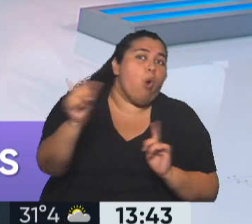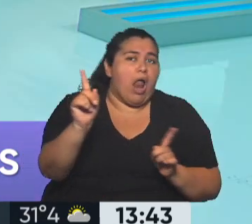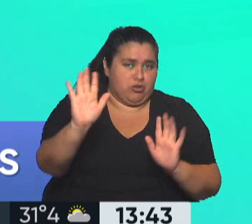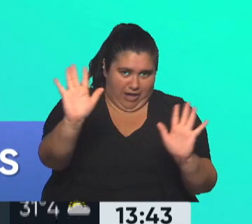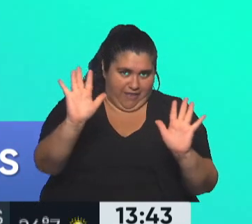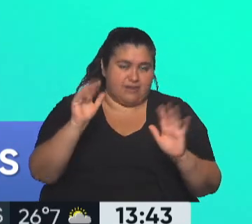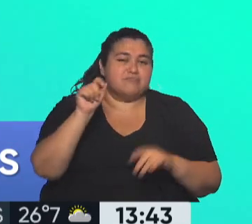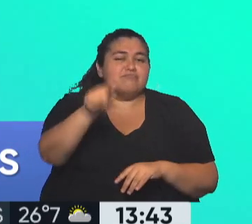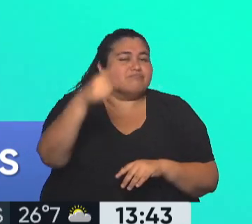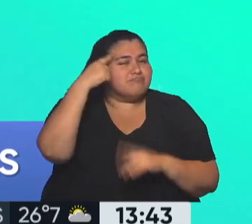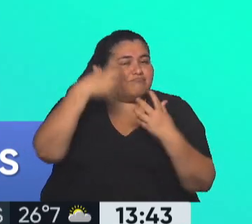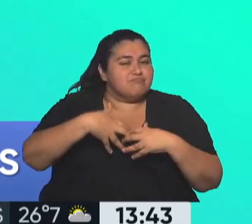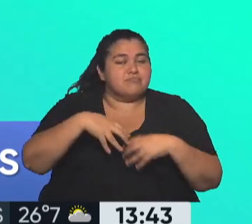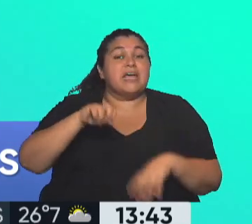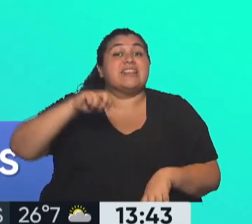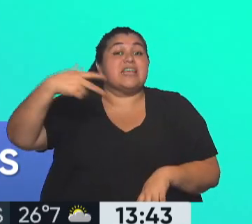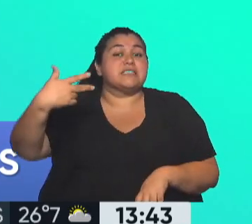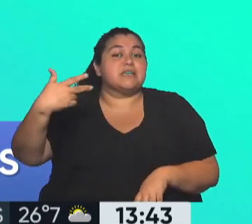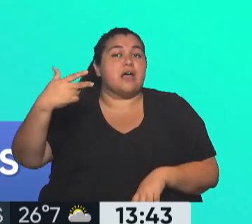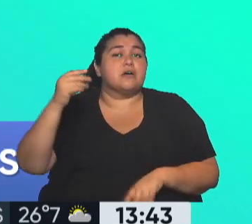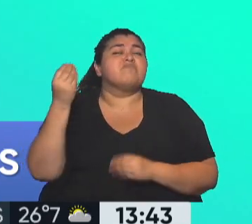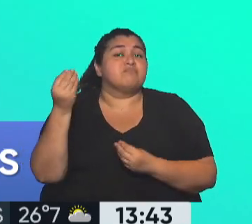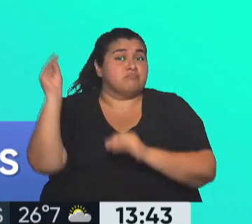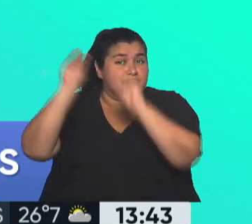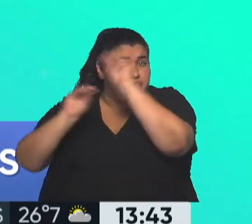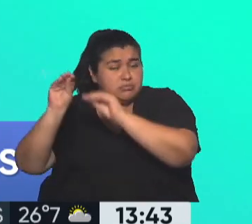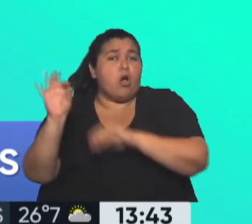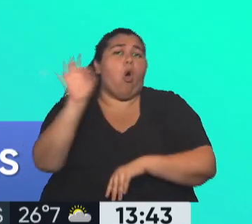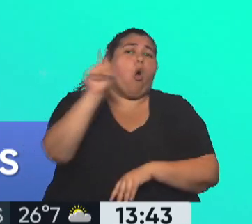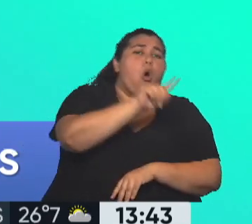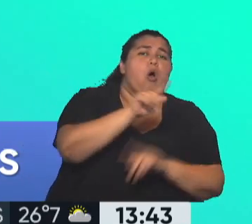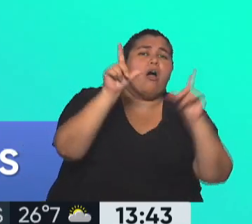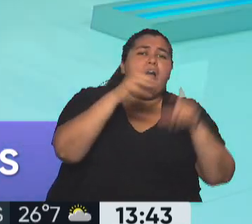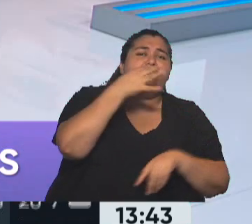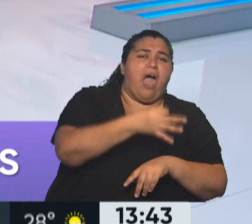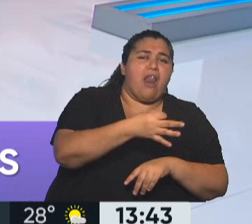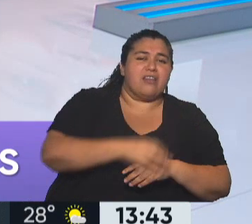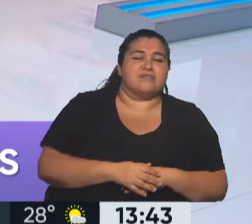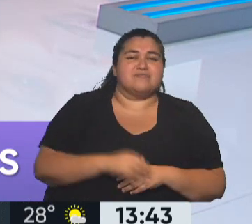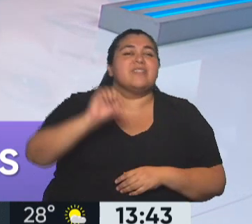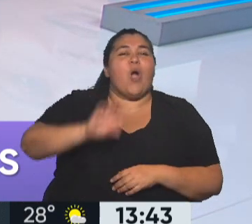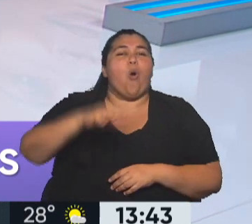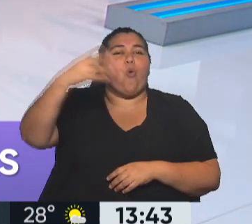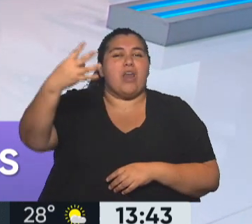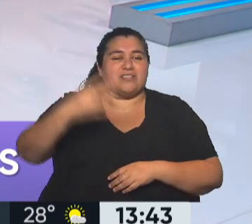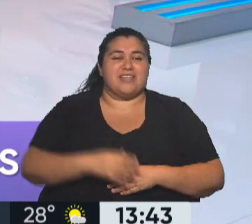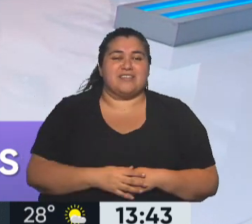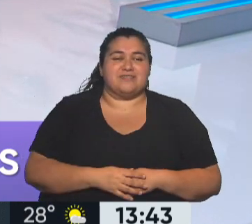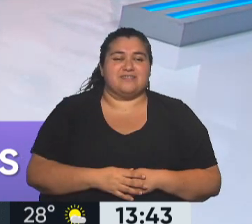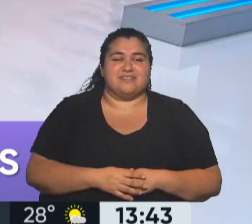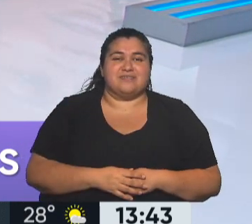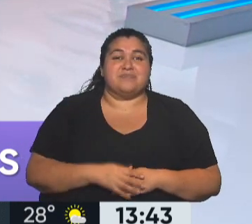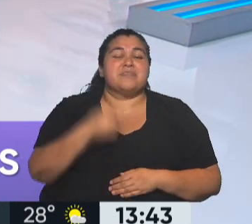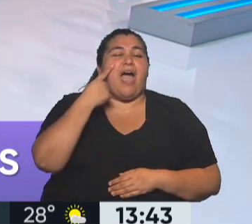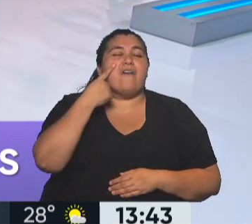Inteligencia artificial o real. Real. Vamos con la cuarta. Me pone nerviosa estas imágenes. Cuarta